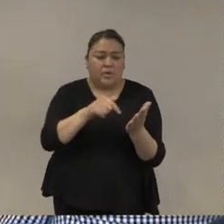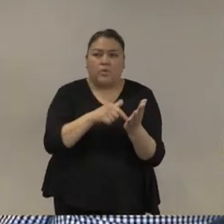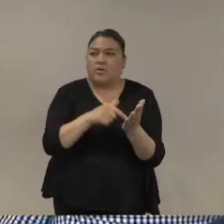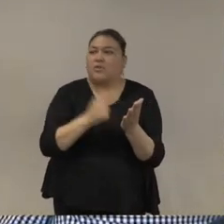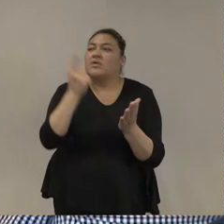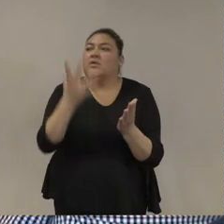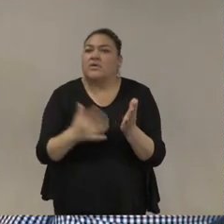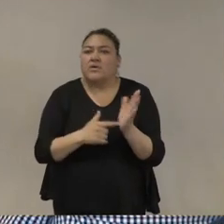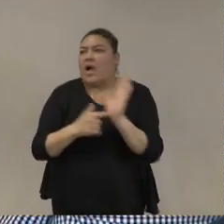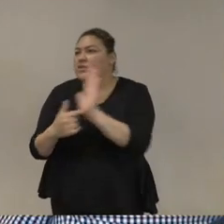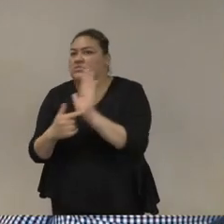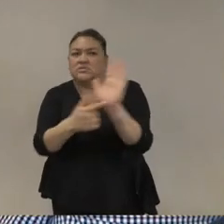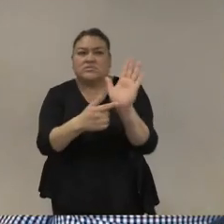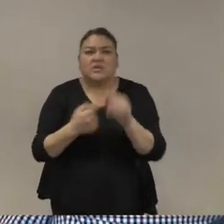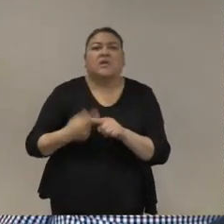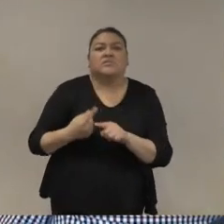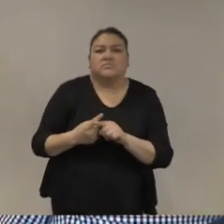evidencia